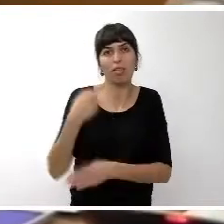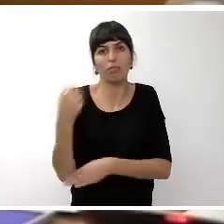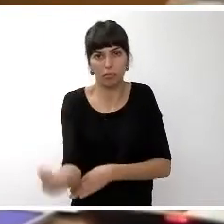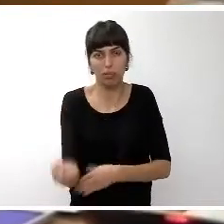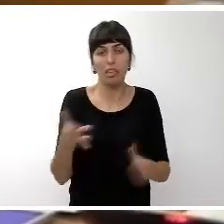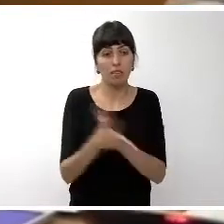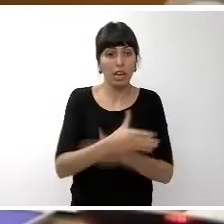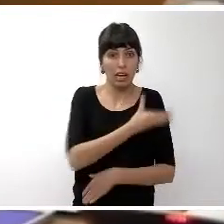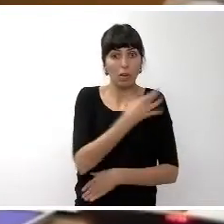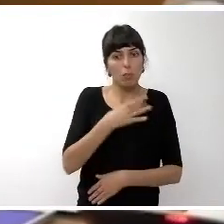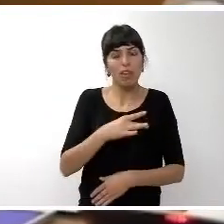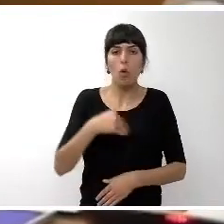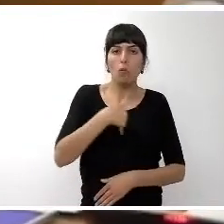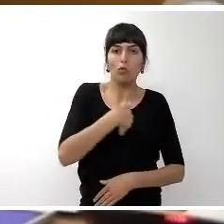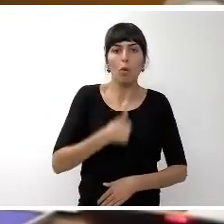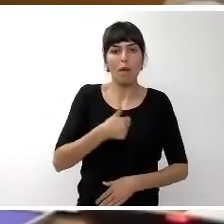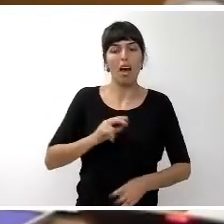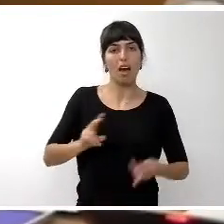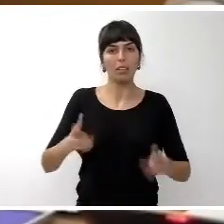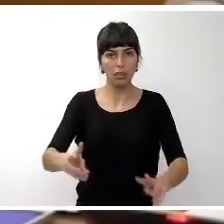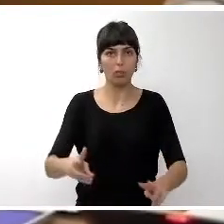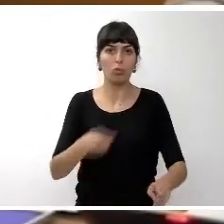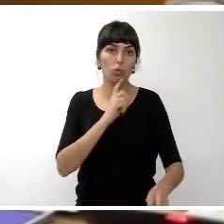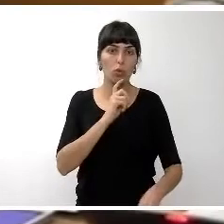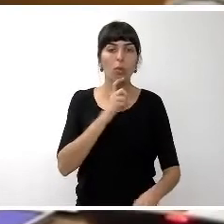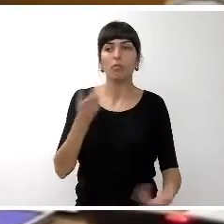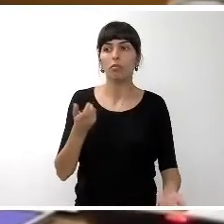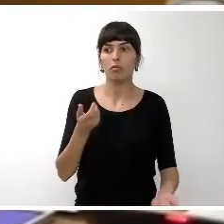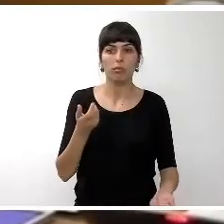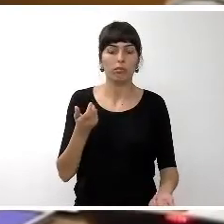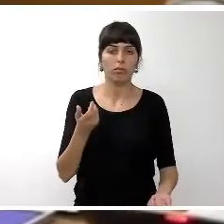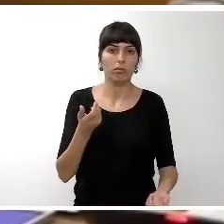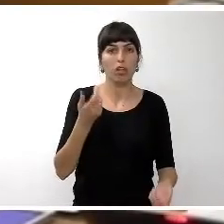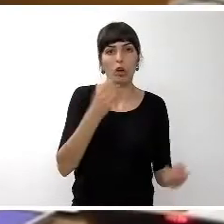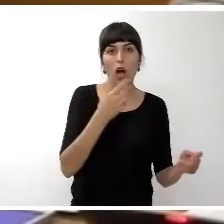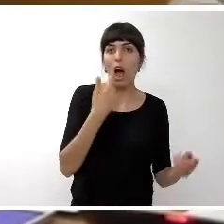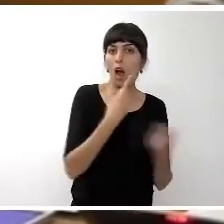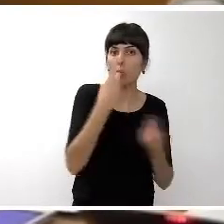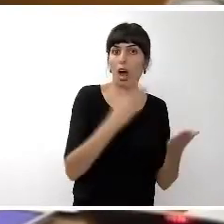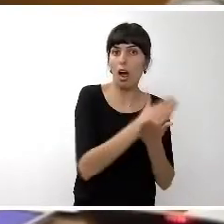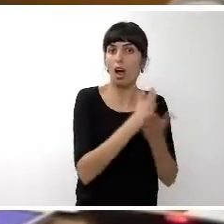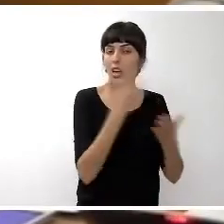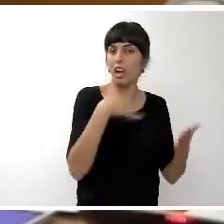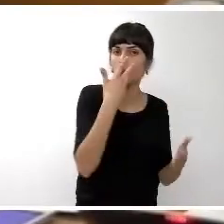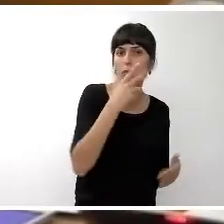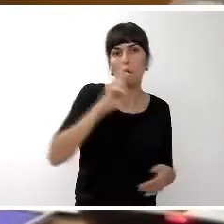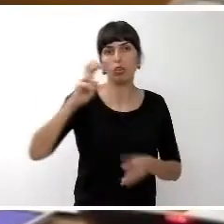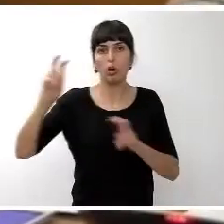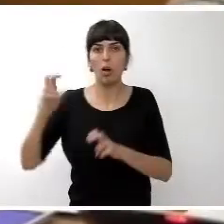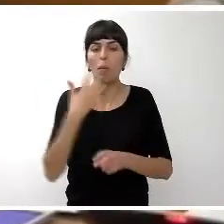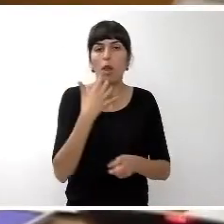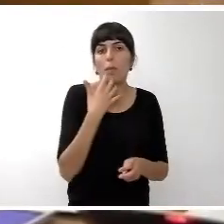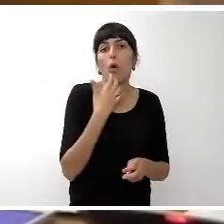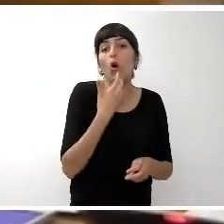muchísimo más activo potenciando algunas ya conocidas y otras nuevas vías de venta directa para los productos